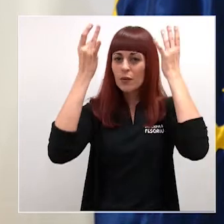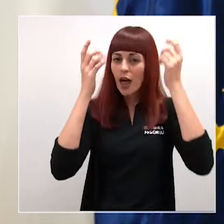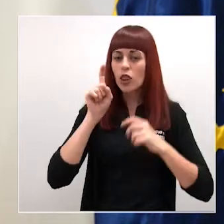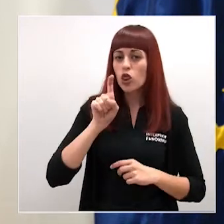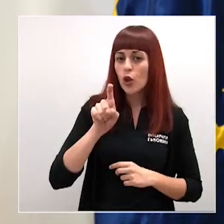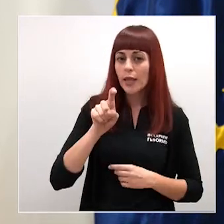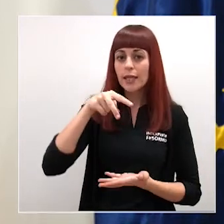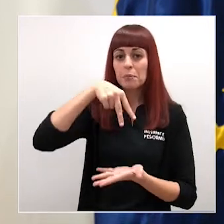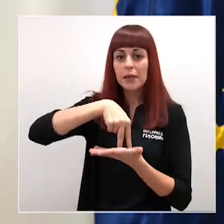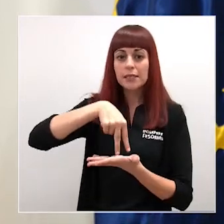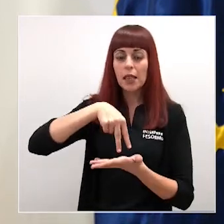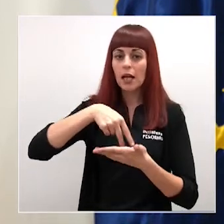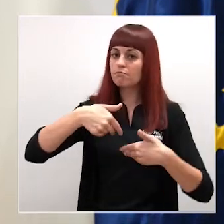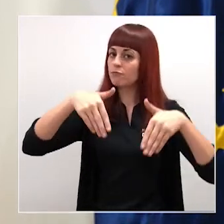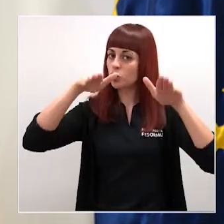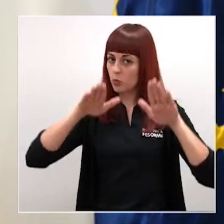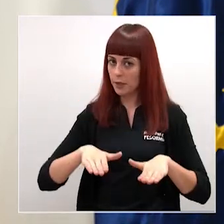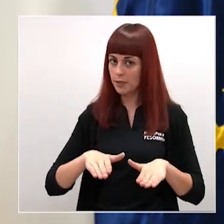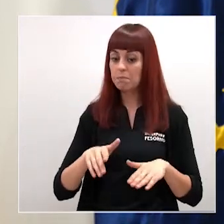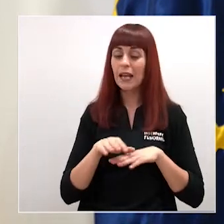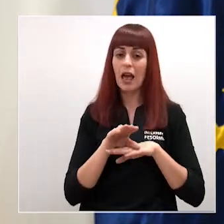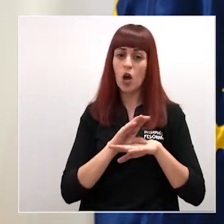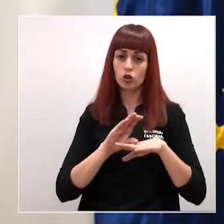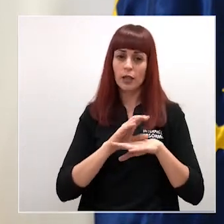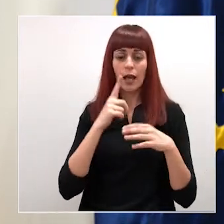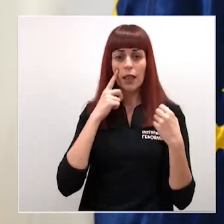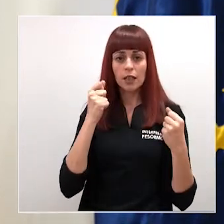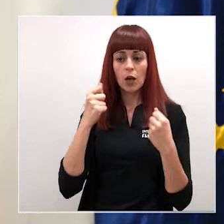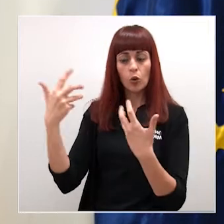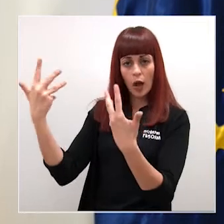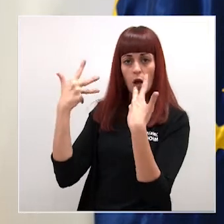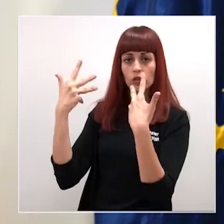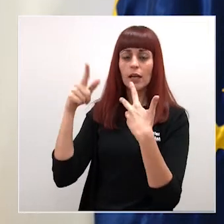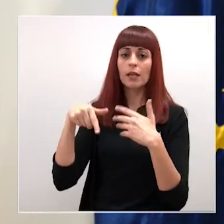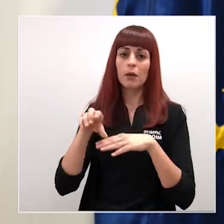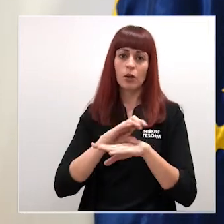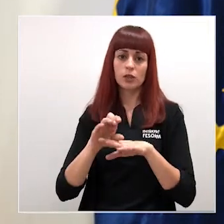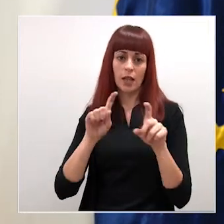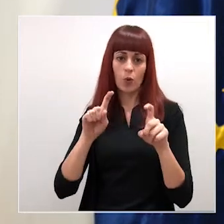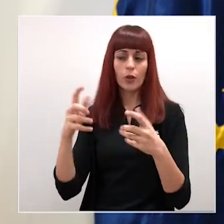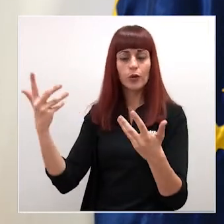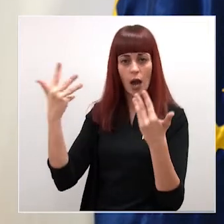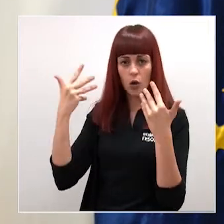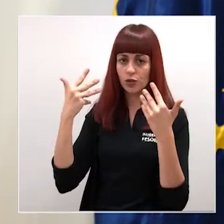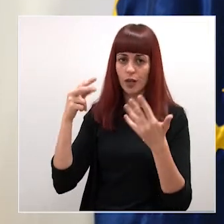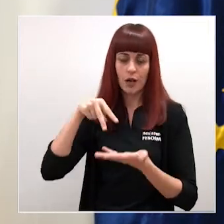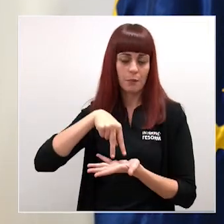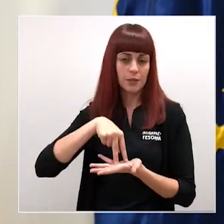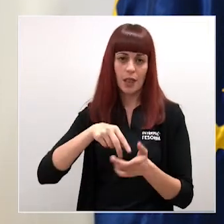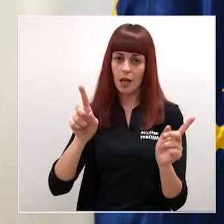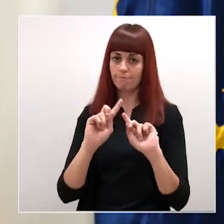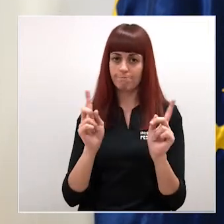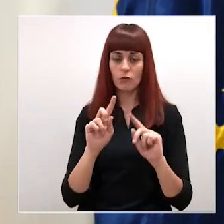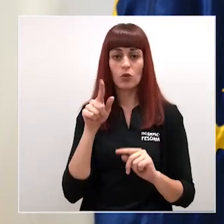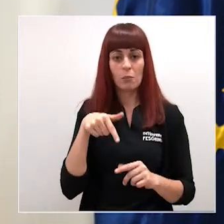presencial con el asesoramiento de la Consejería de Salud y en coordinación también con la Consejería de Educación también la coordinación de la